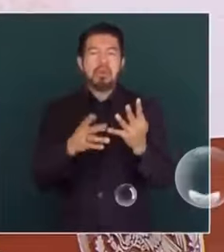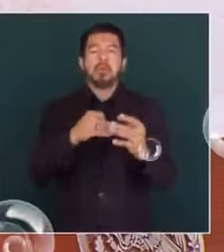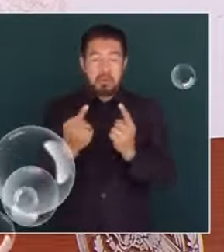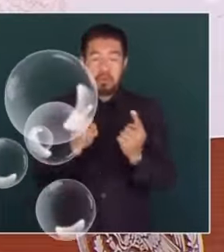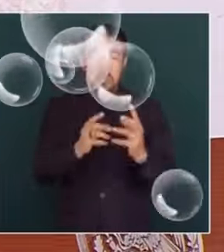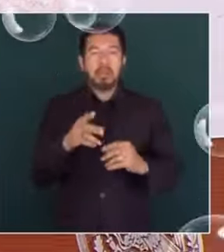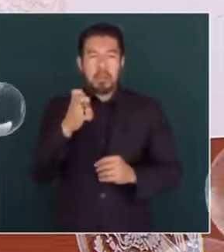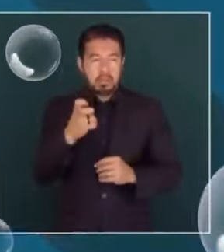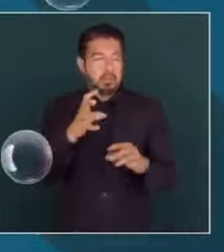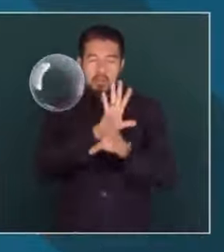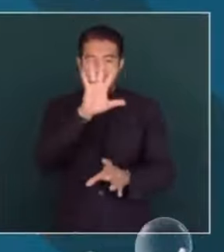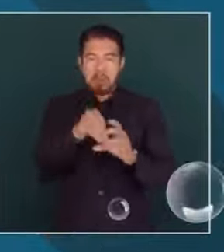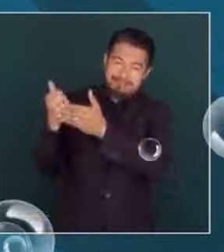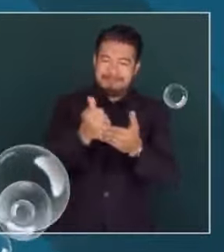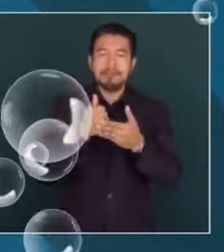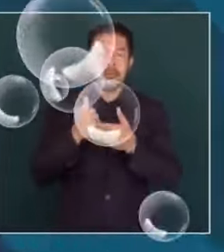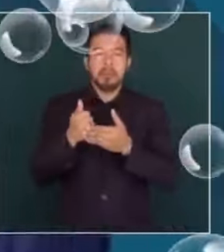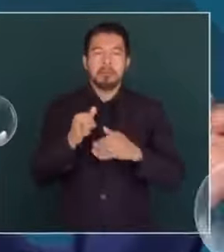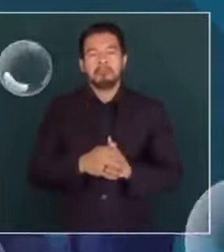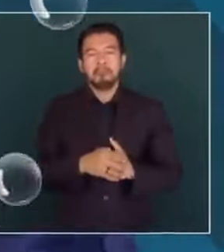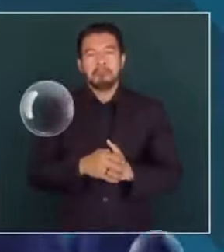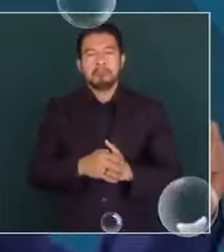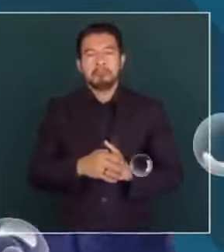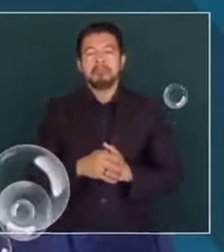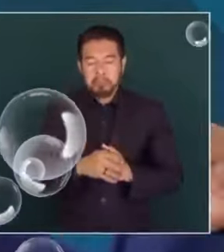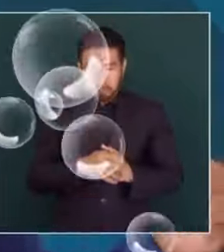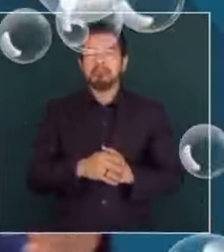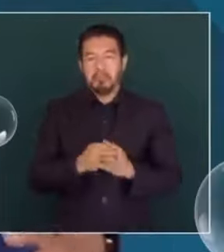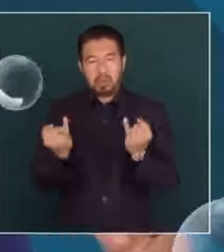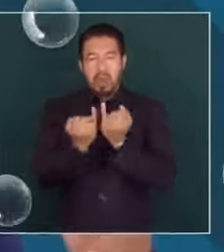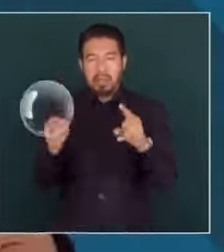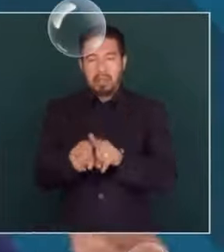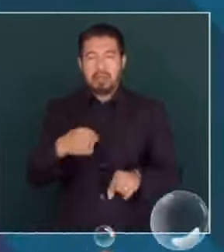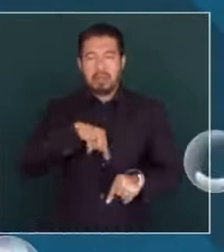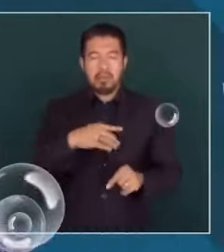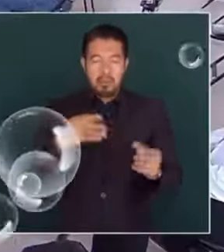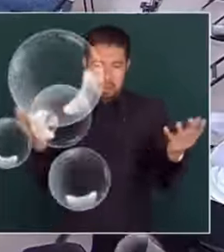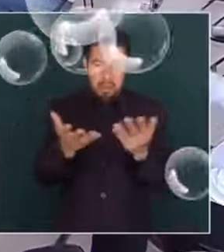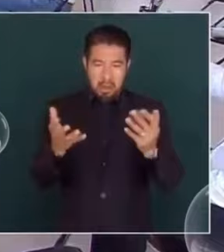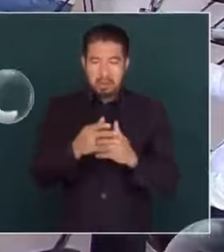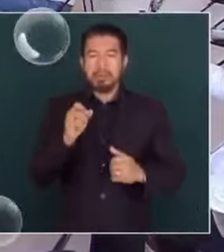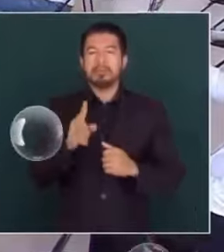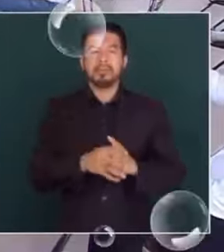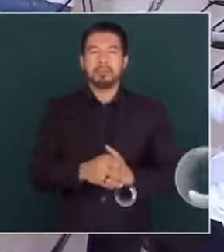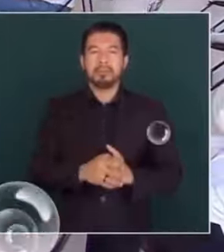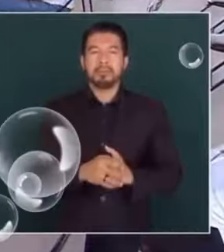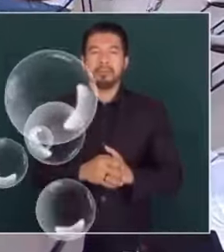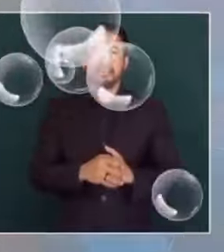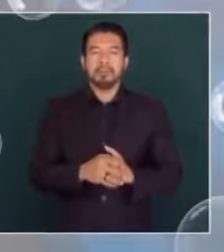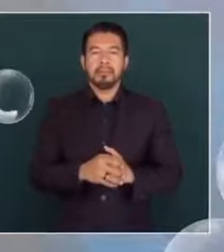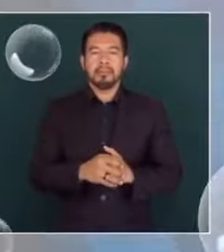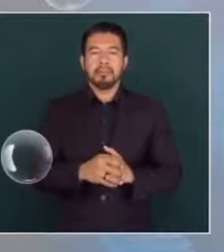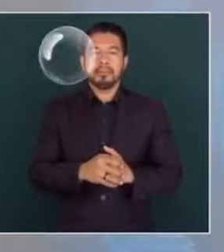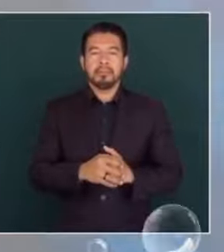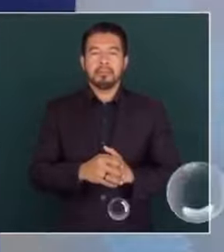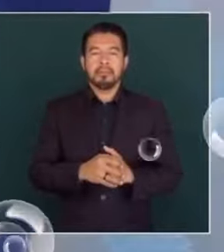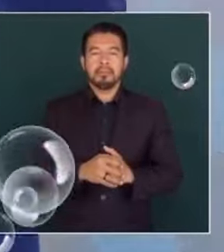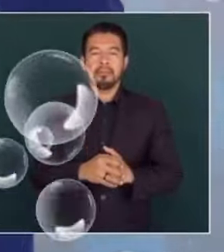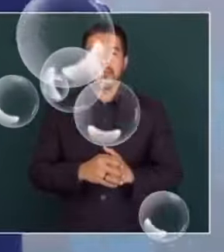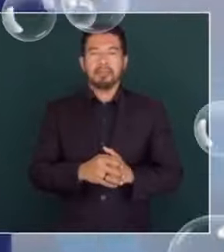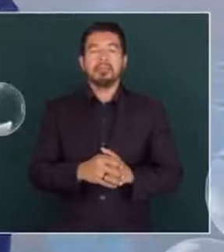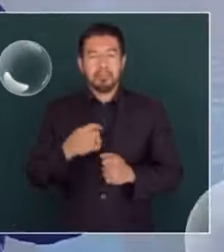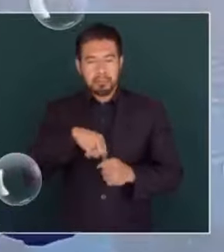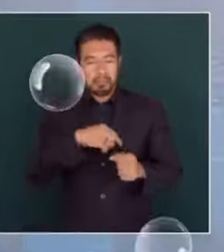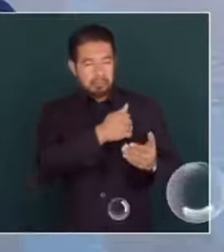Todo eso es lo que ayuda más. Y desde luego estamos también actuando con participación